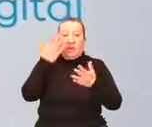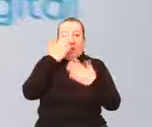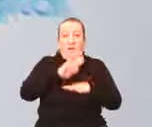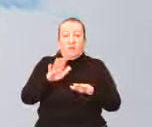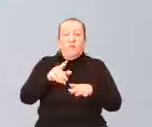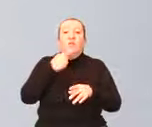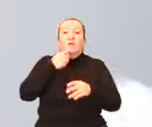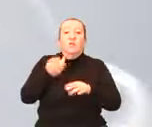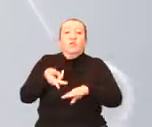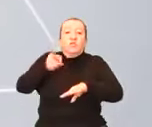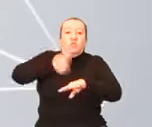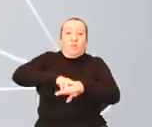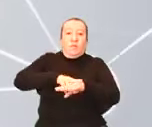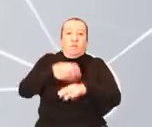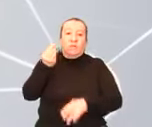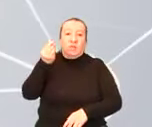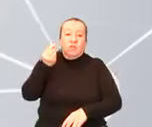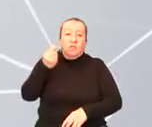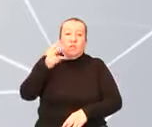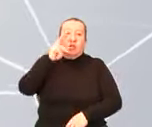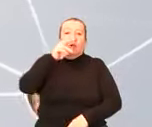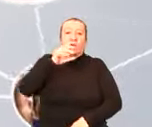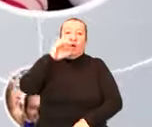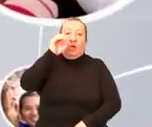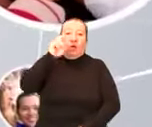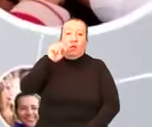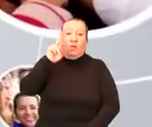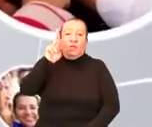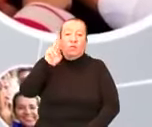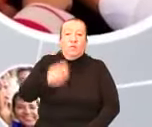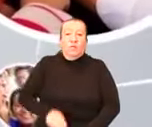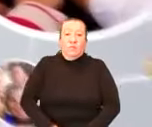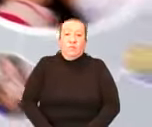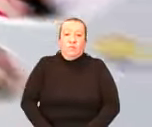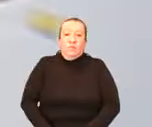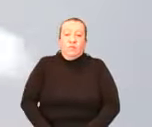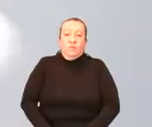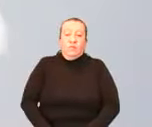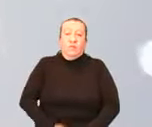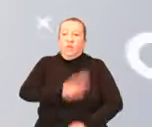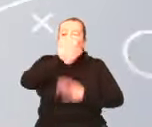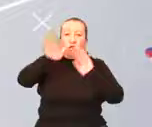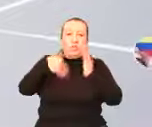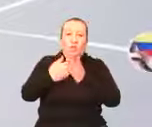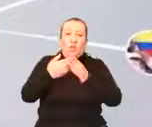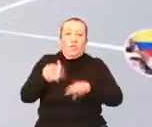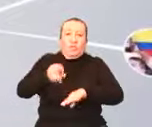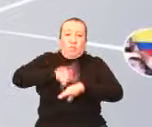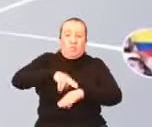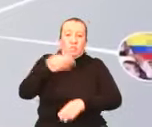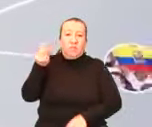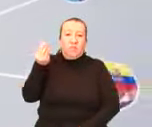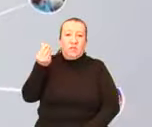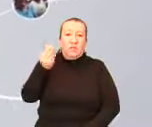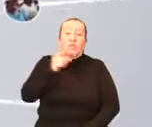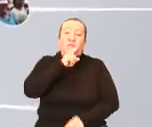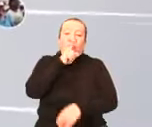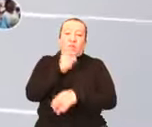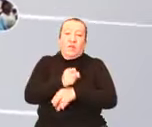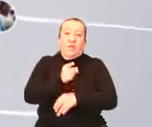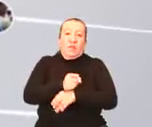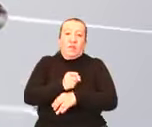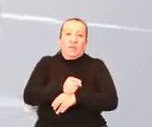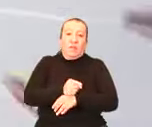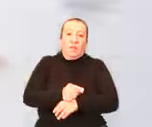Los sobreprecios de Naciones Unidas, en todos los proyectos de y los sobreprecios por todos lados. Y ya una verdad absoluta. No, es que